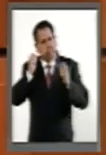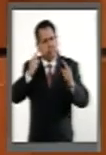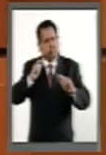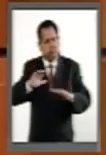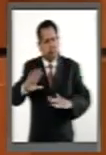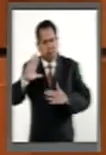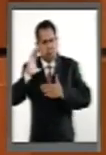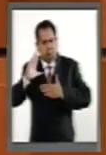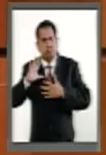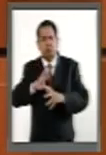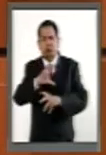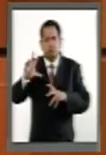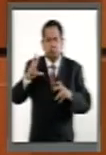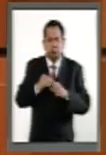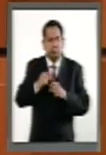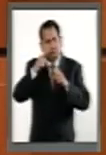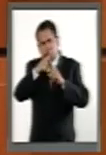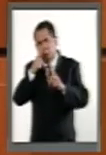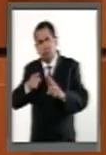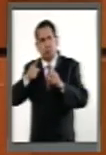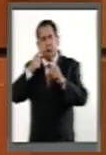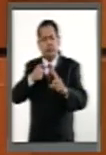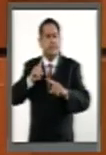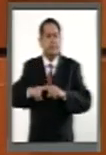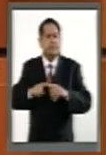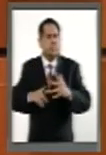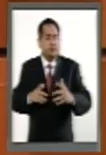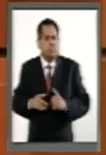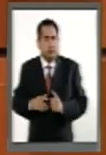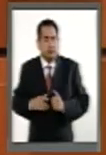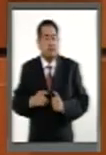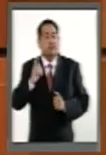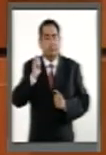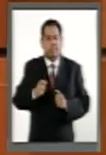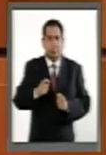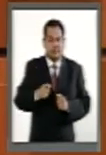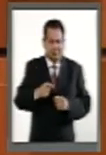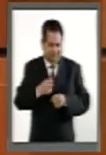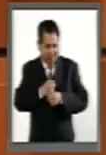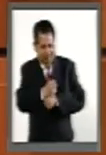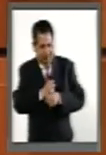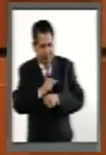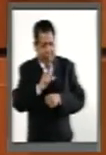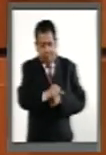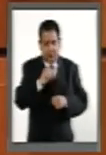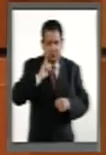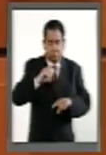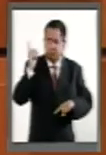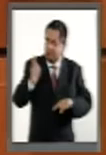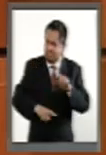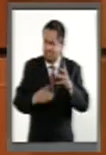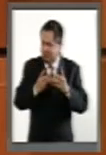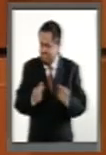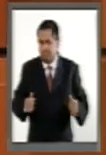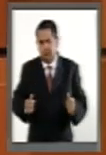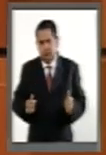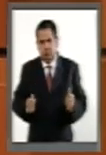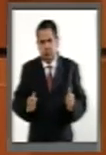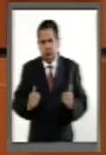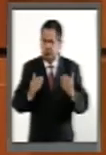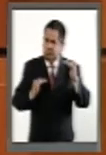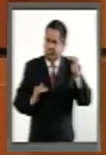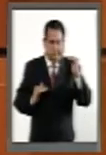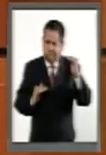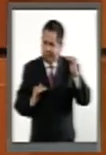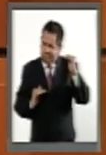en torno a un objetivo común, erradicar la violencia contra las mujeres y corregir las desigualdades